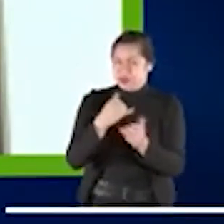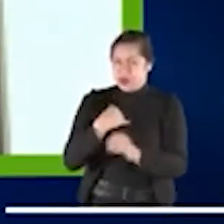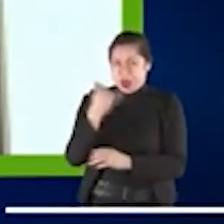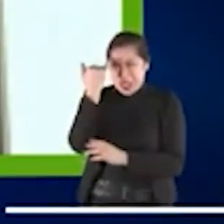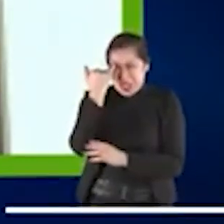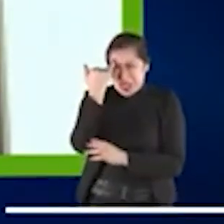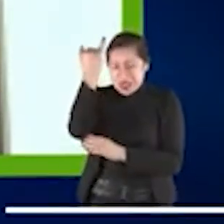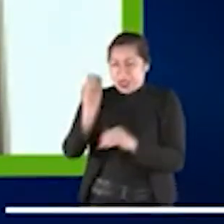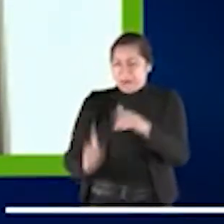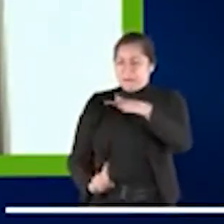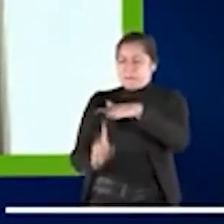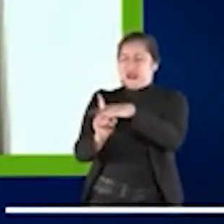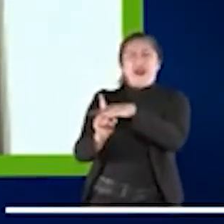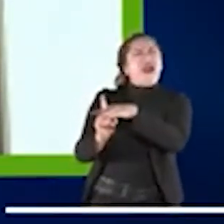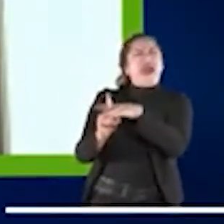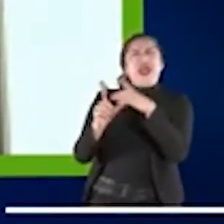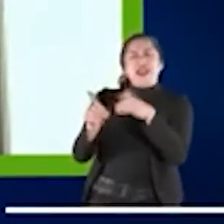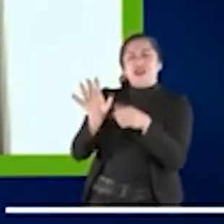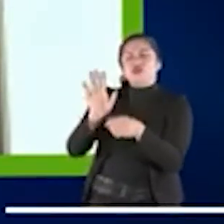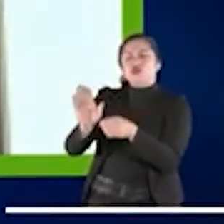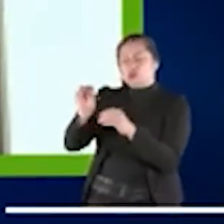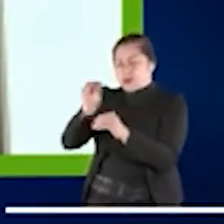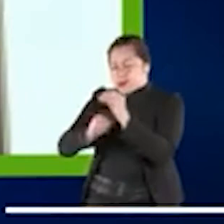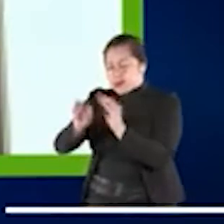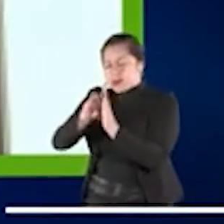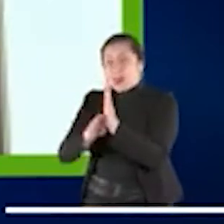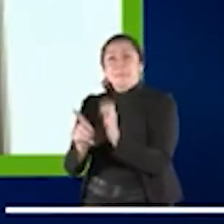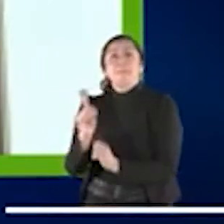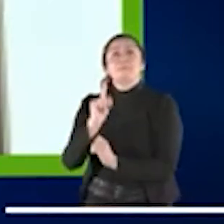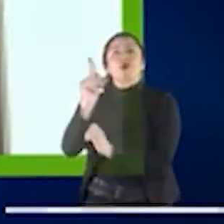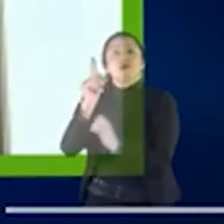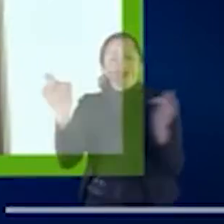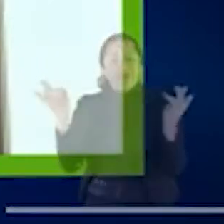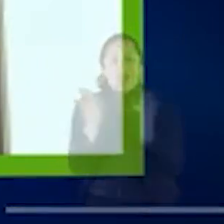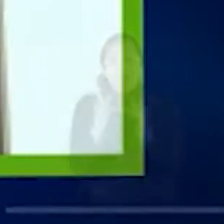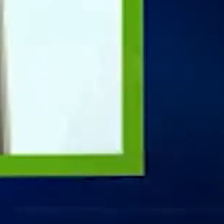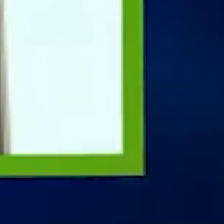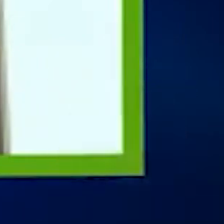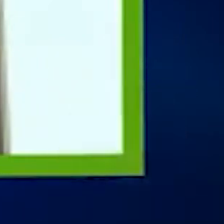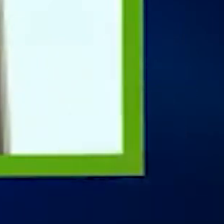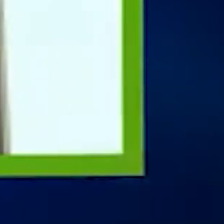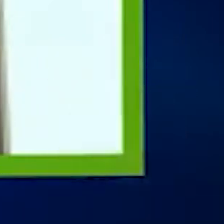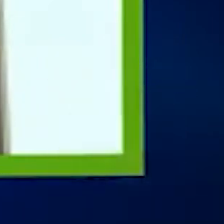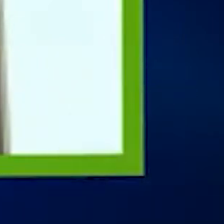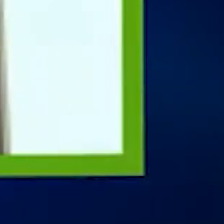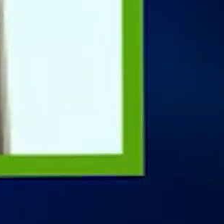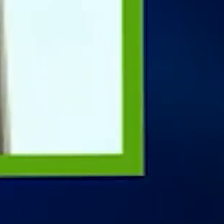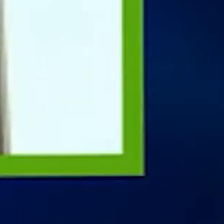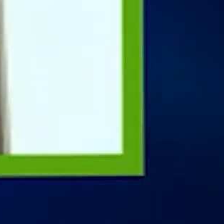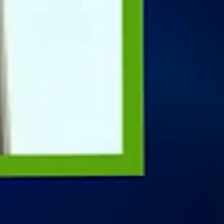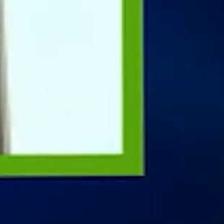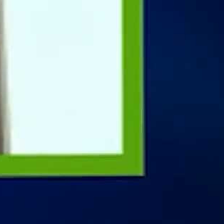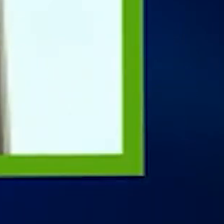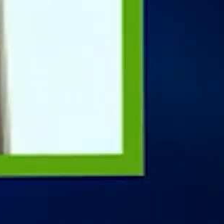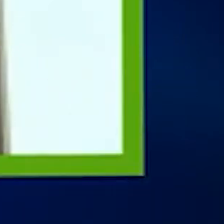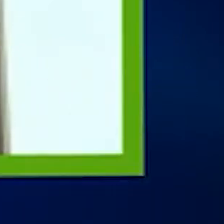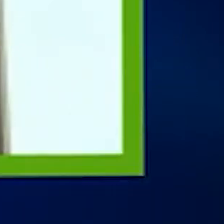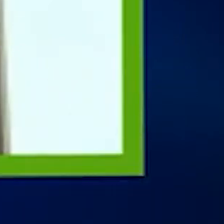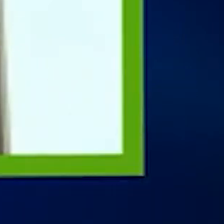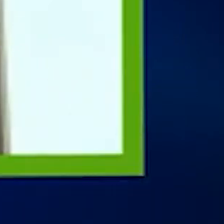Network que es una red europea de políticas en justicia reparativa y somos también parte del Criminal Justice Platform